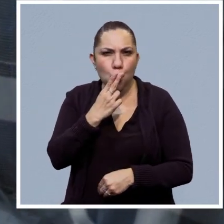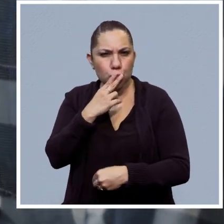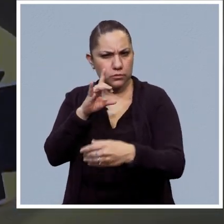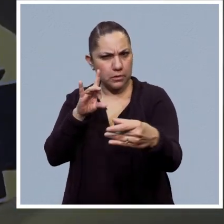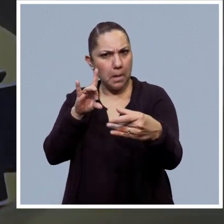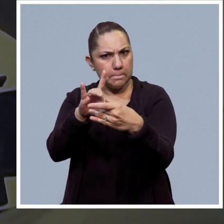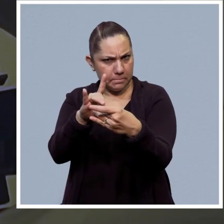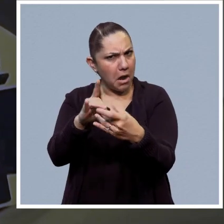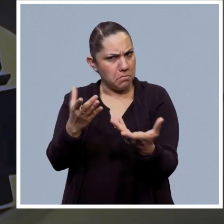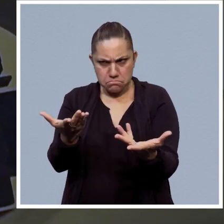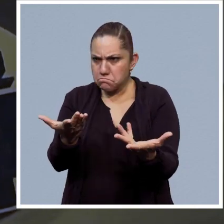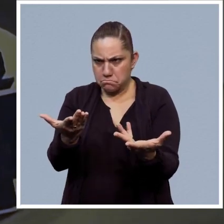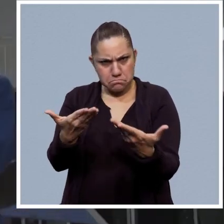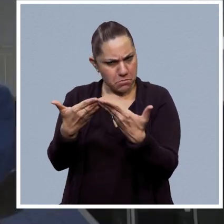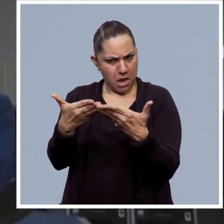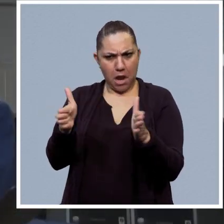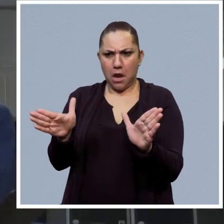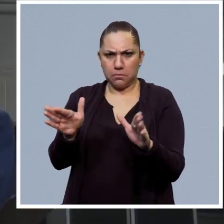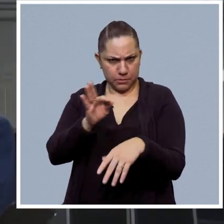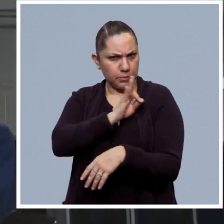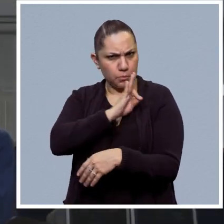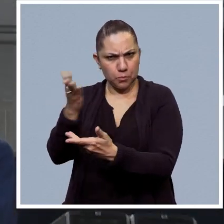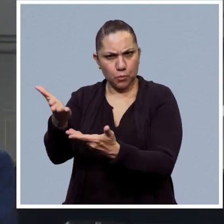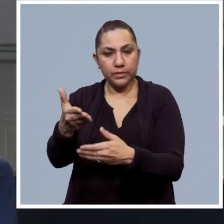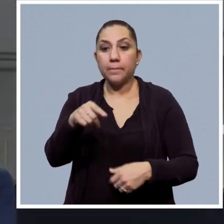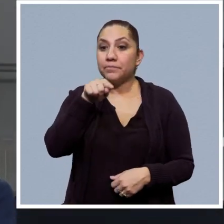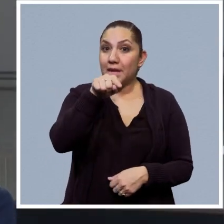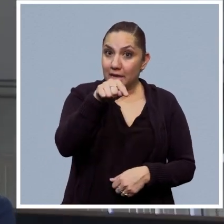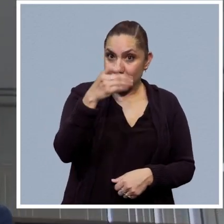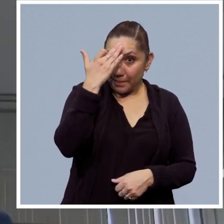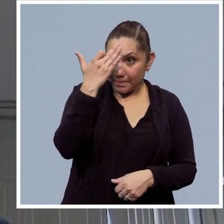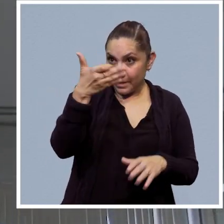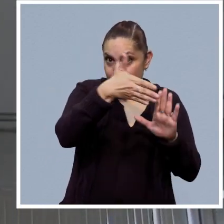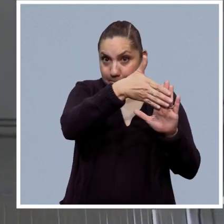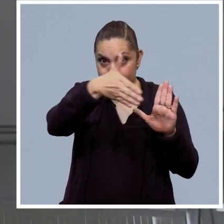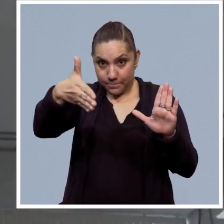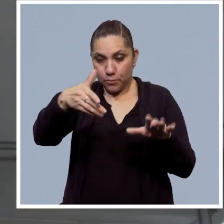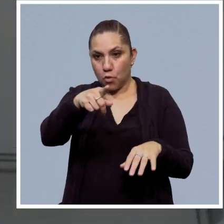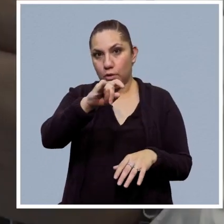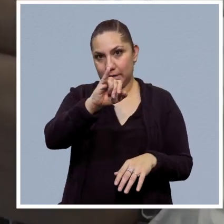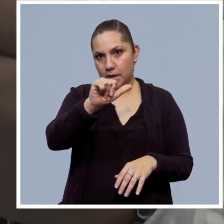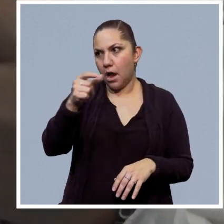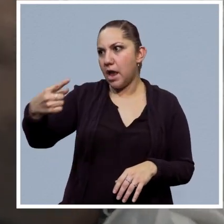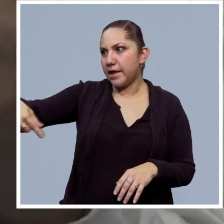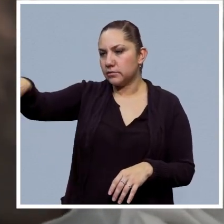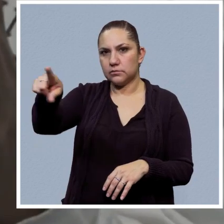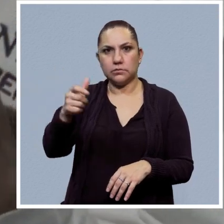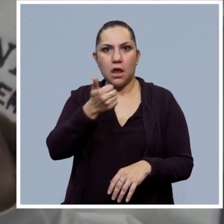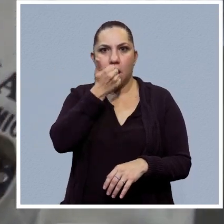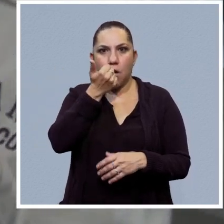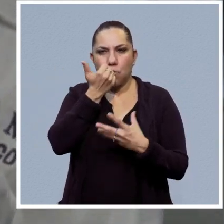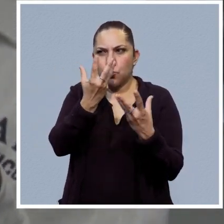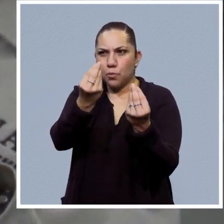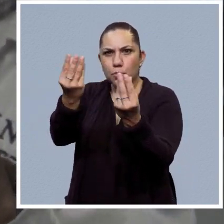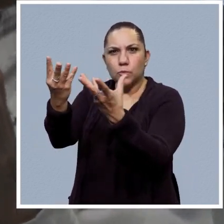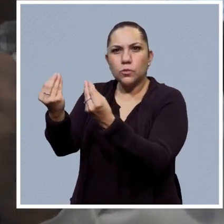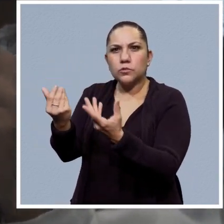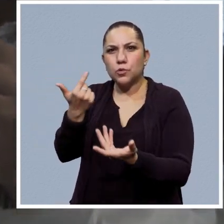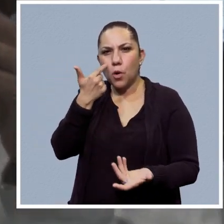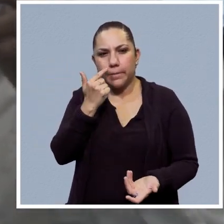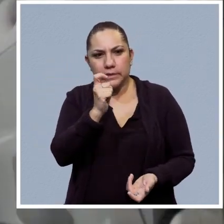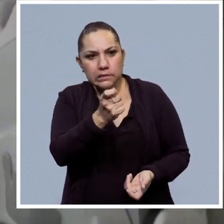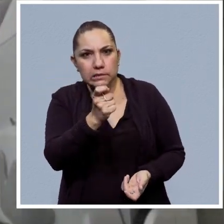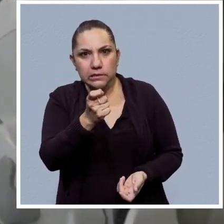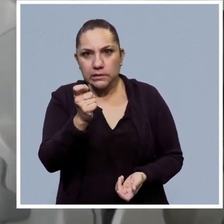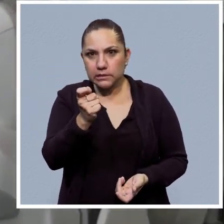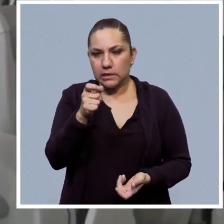recientemente ha tenido mucha exposición. Los estudiantes tienen mucha curiosidad, muchas ganas